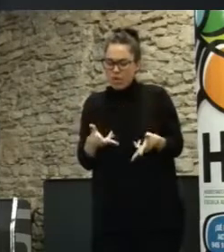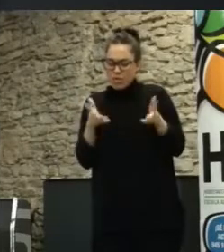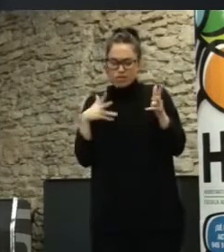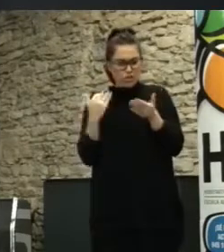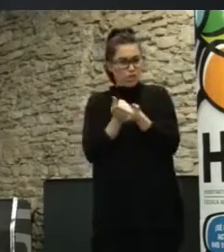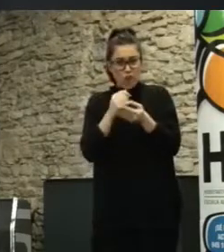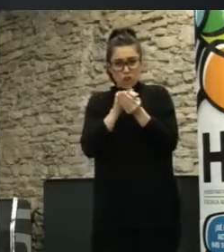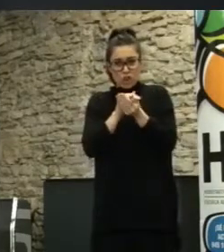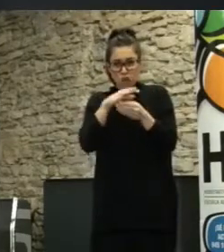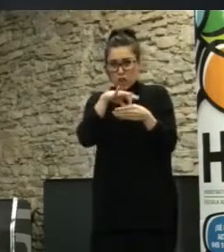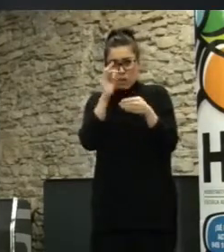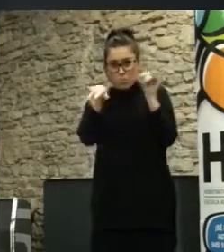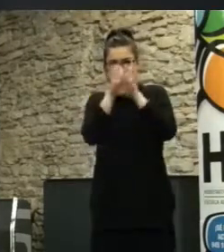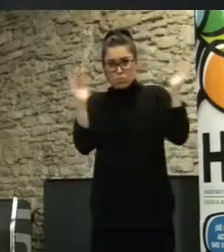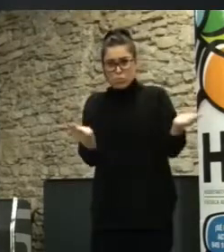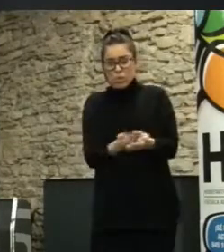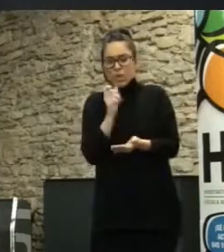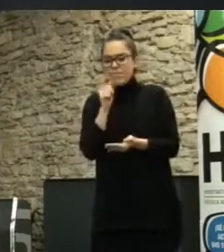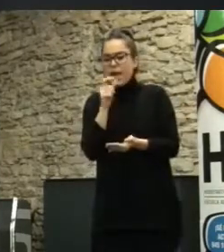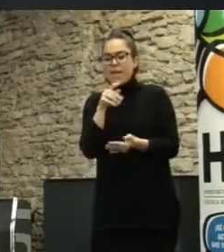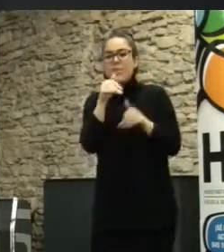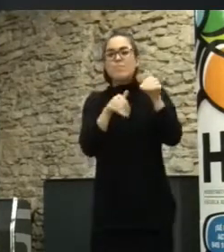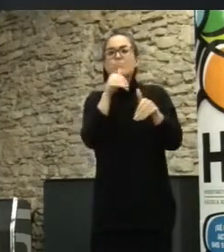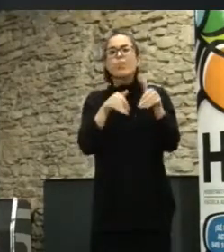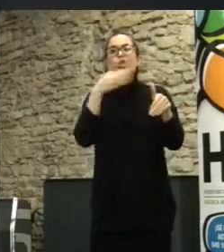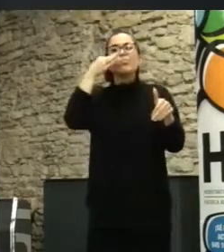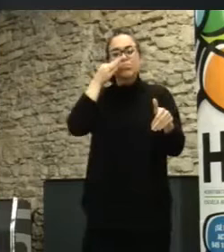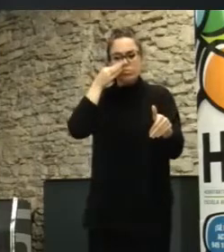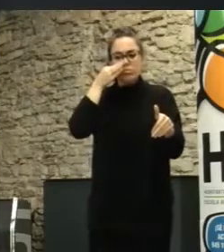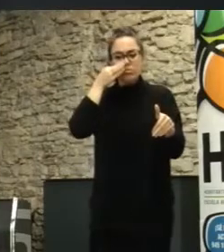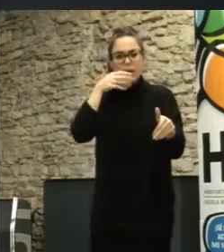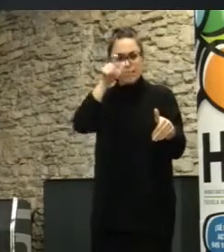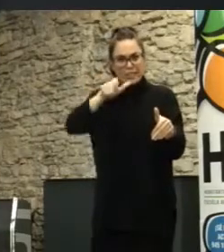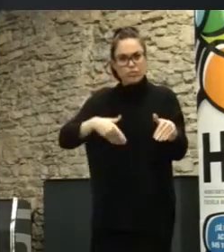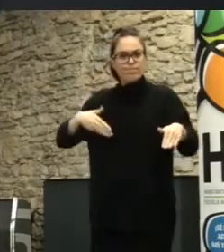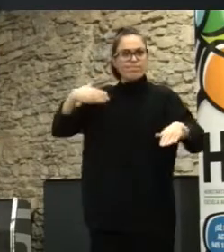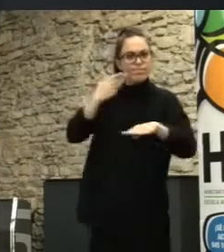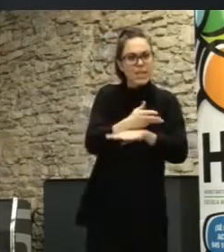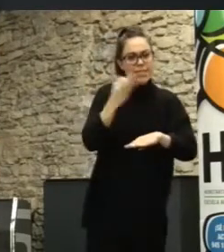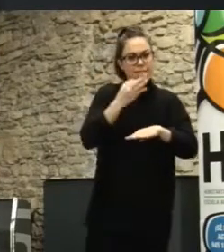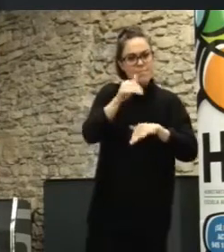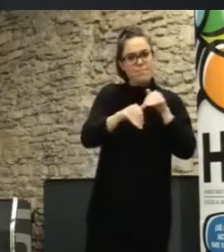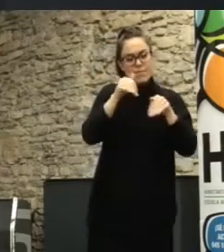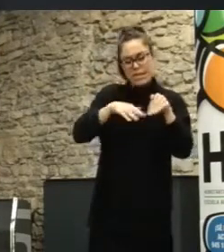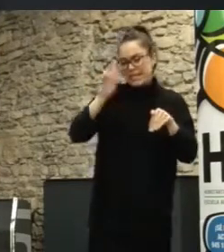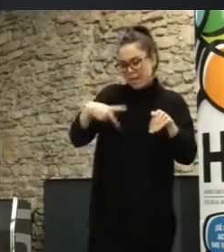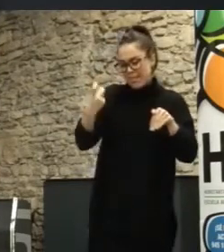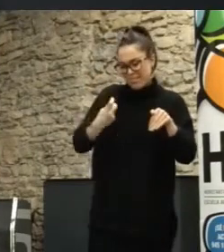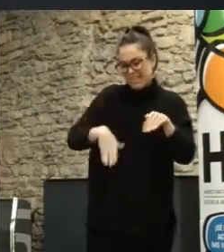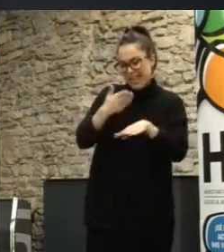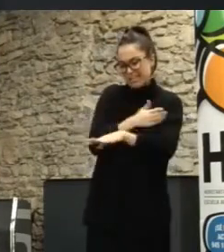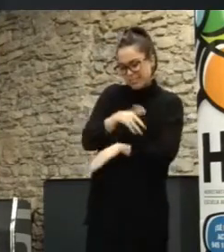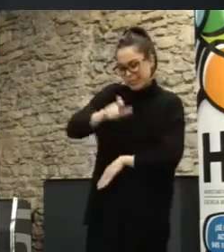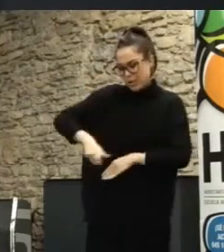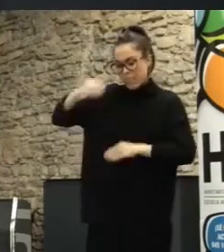sorteo que hay en el mundo, siempre hay un encuentro presencial en el que la gente delibera y piensa en conjunto y habla y habla con el que